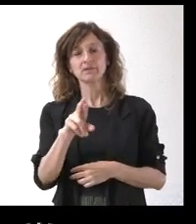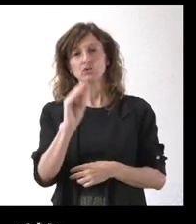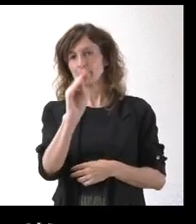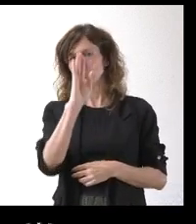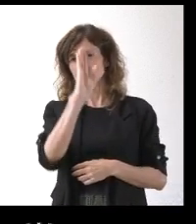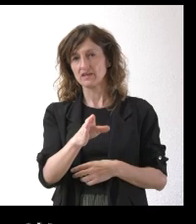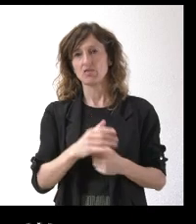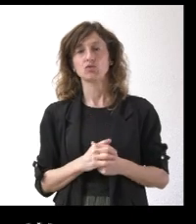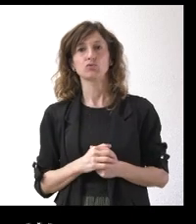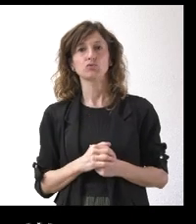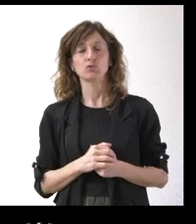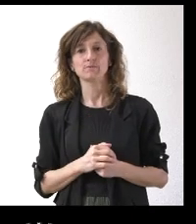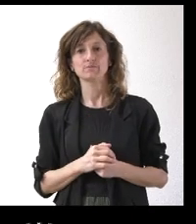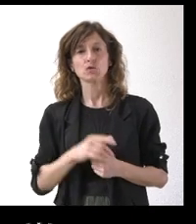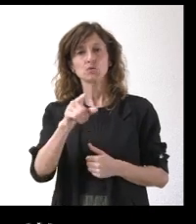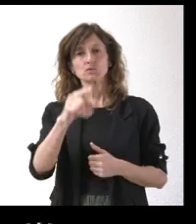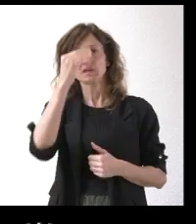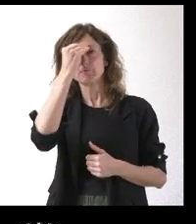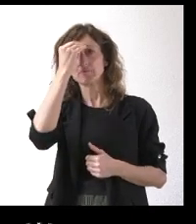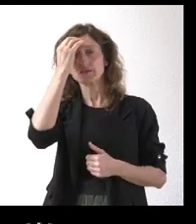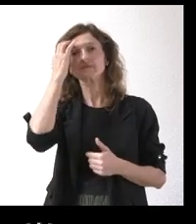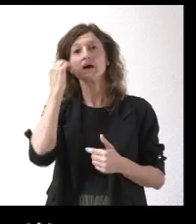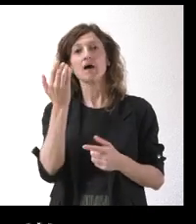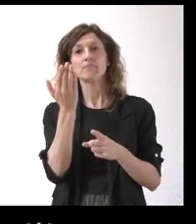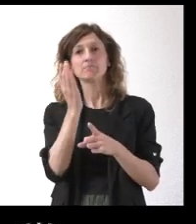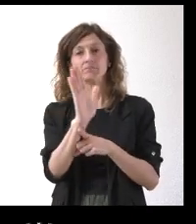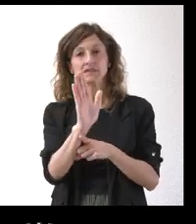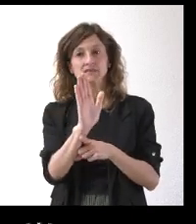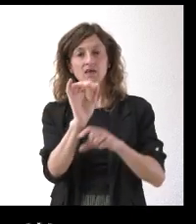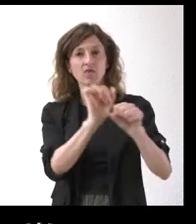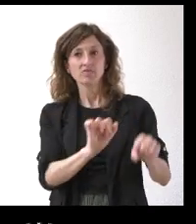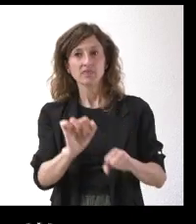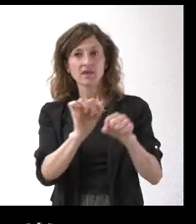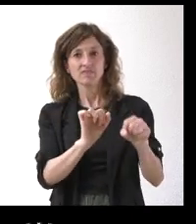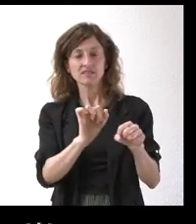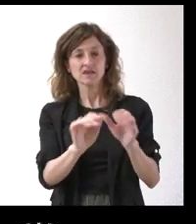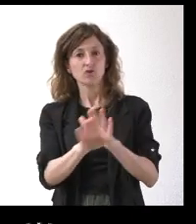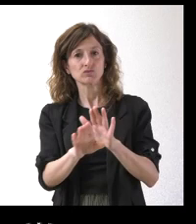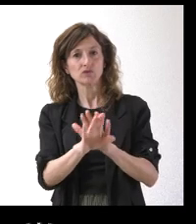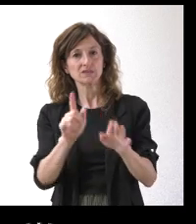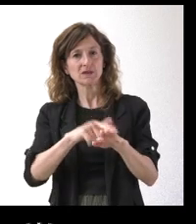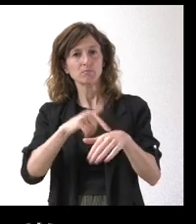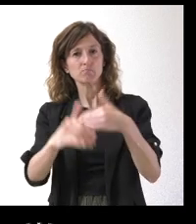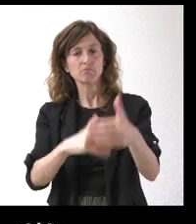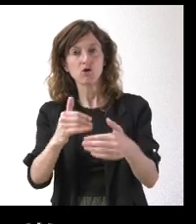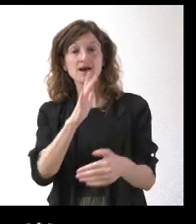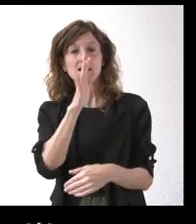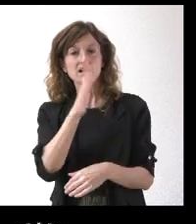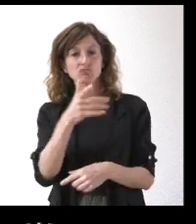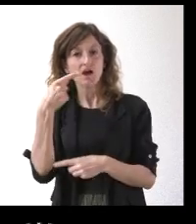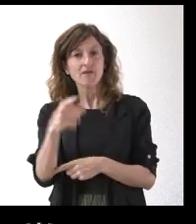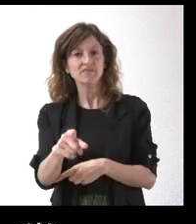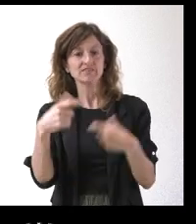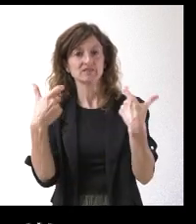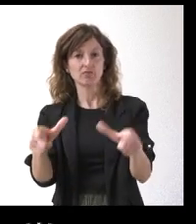no consideran que haberla presentado en su momento y haberla defendido, mantenerla en el tiempo, ha sido la causa de ese perjuicio para